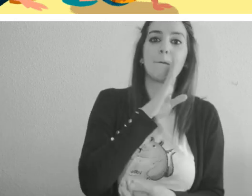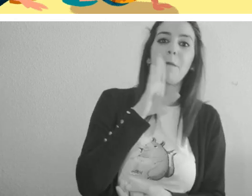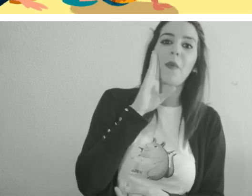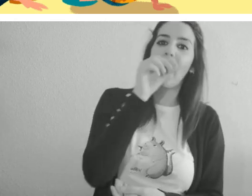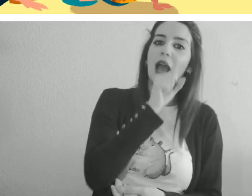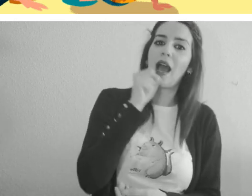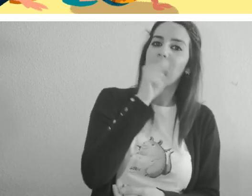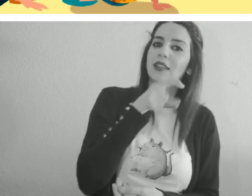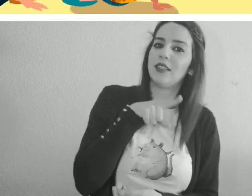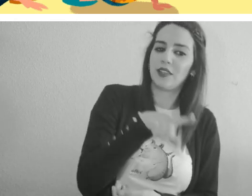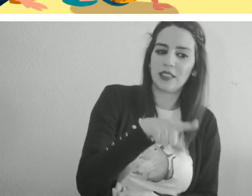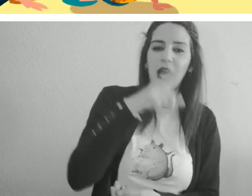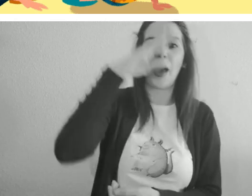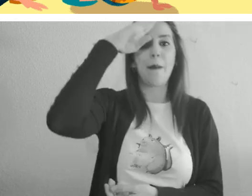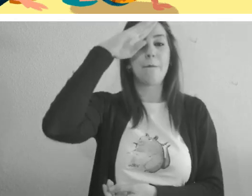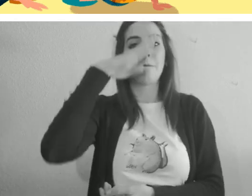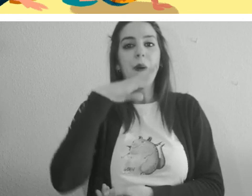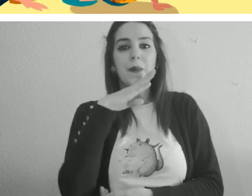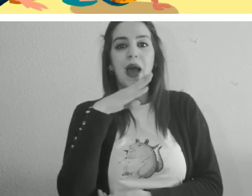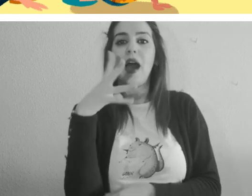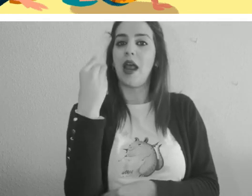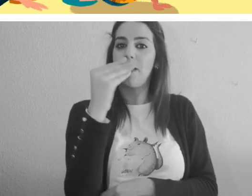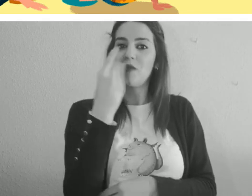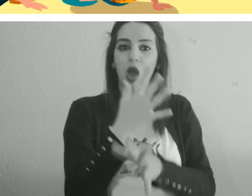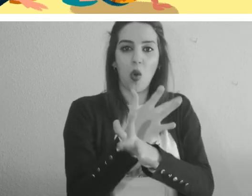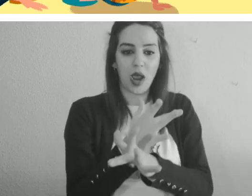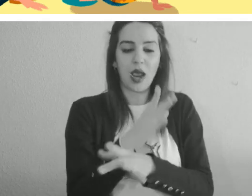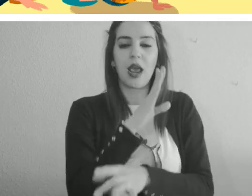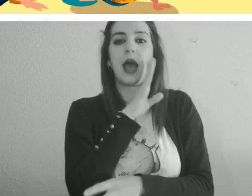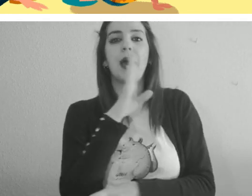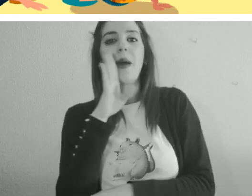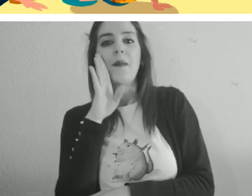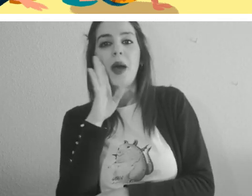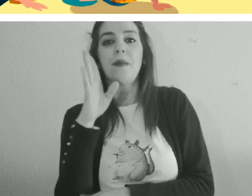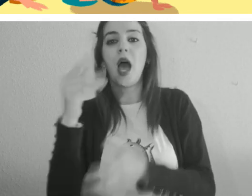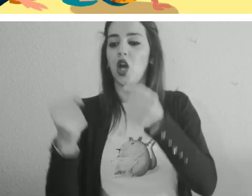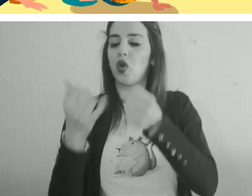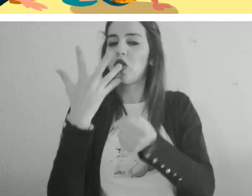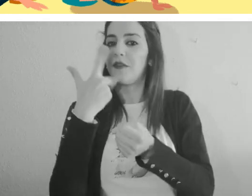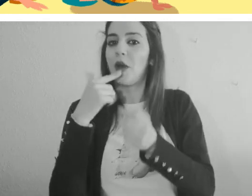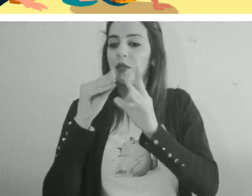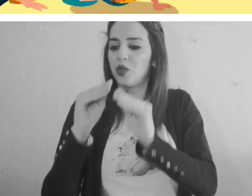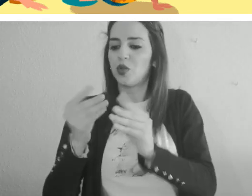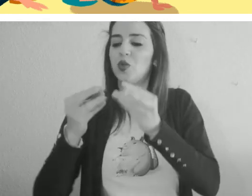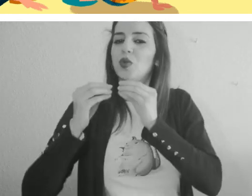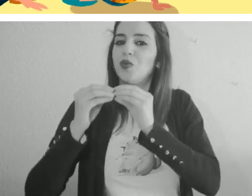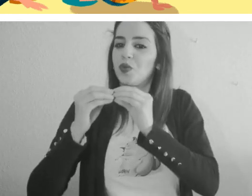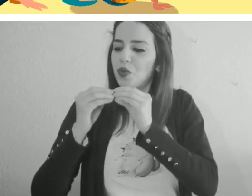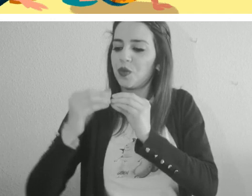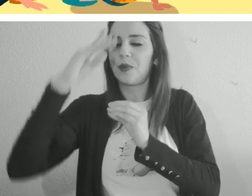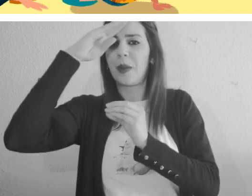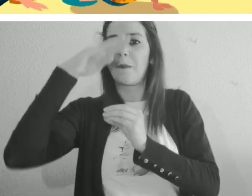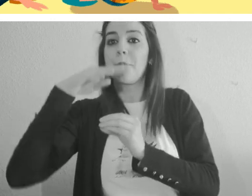con ella. Papá juega la muñeca. Mamá arregla sus coches favoritos. Papá